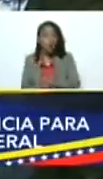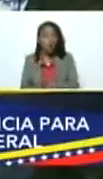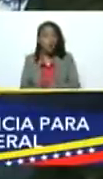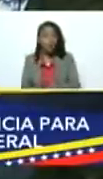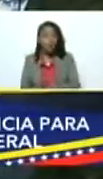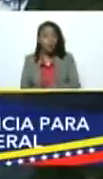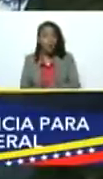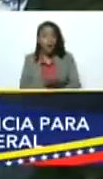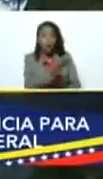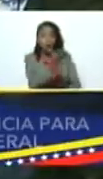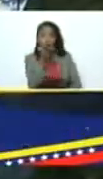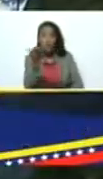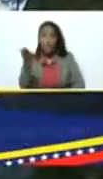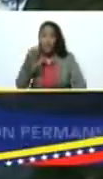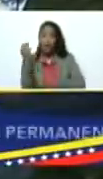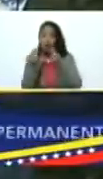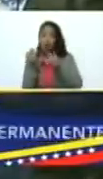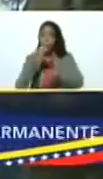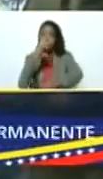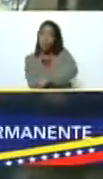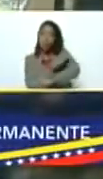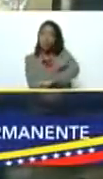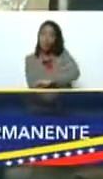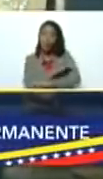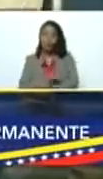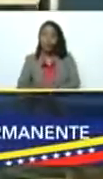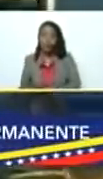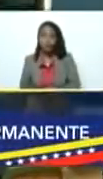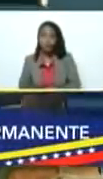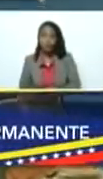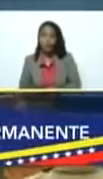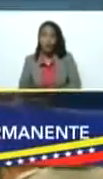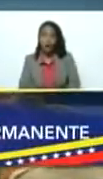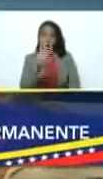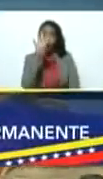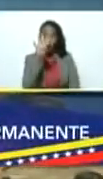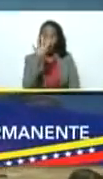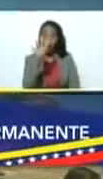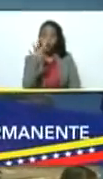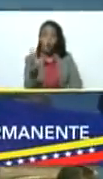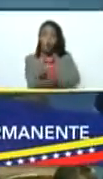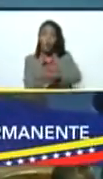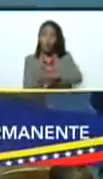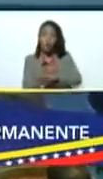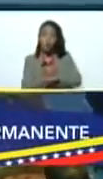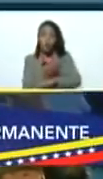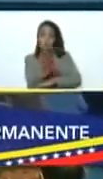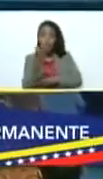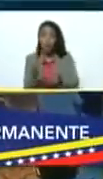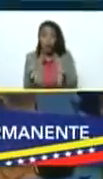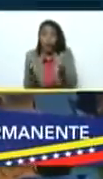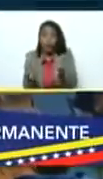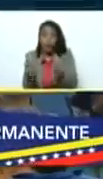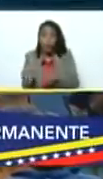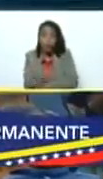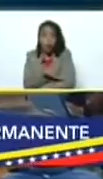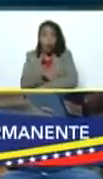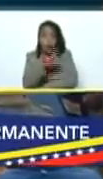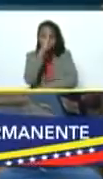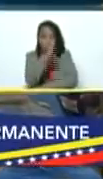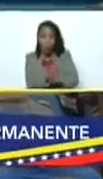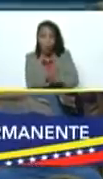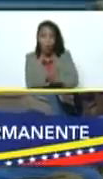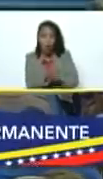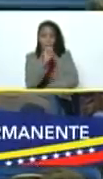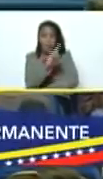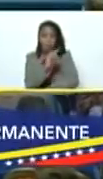el que de ustedes como opositor en las cuatro gobernaciones que han ganado por la calle del medio y